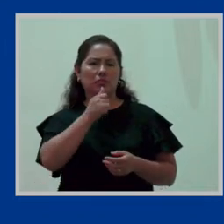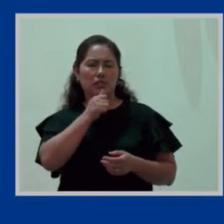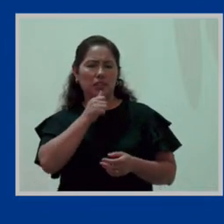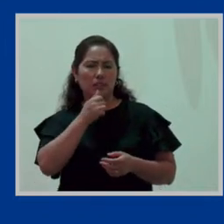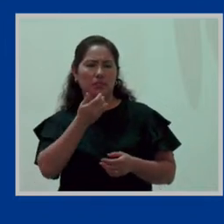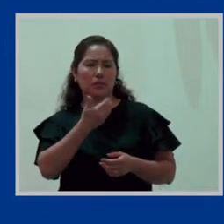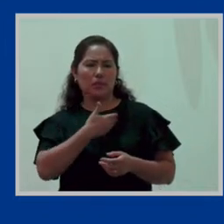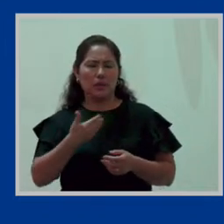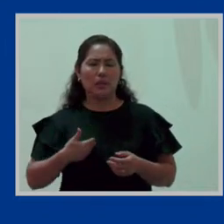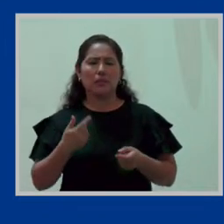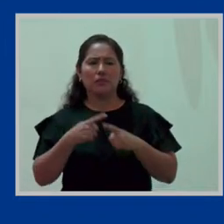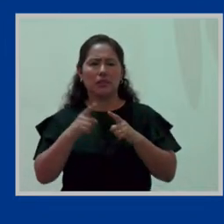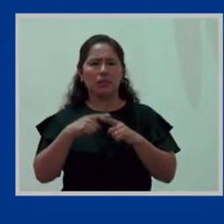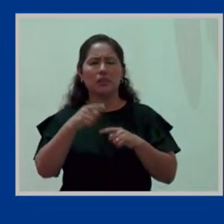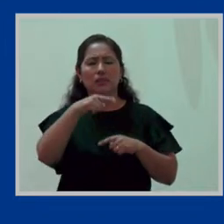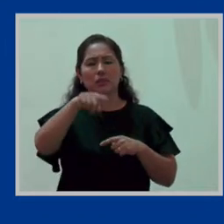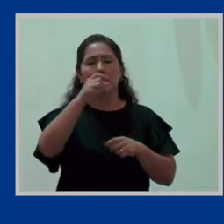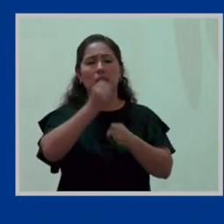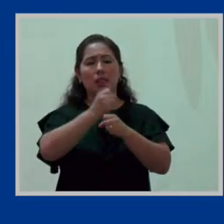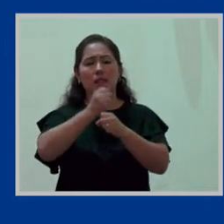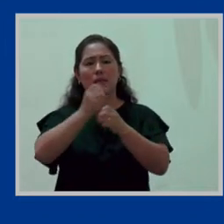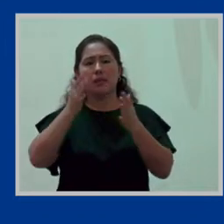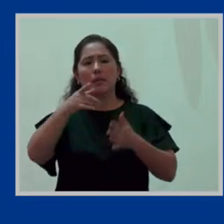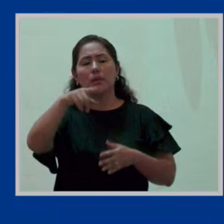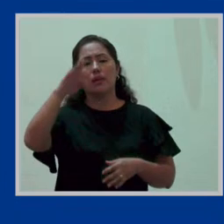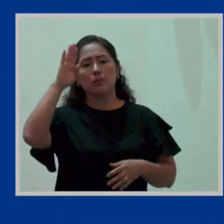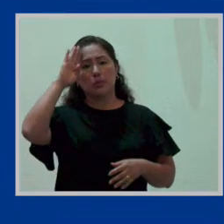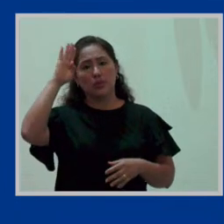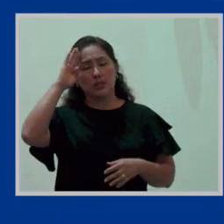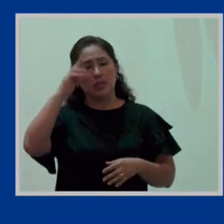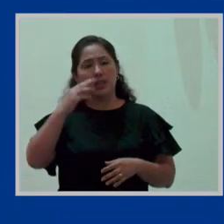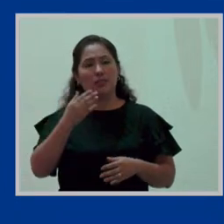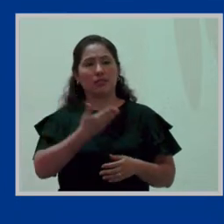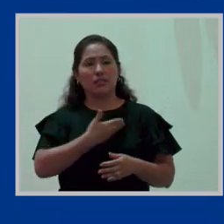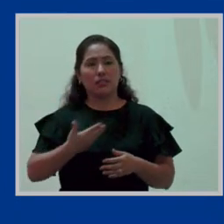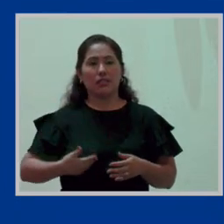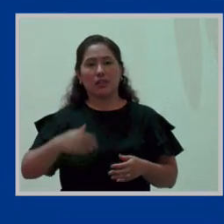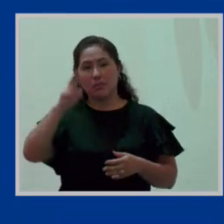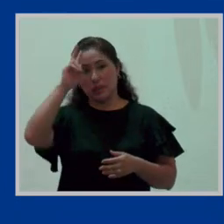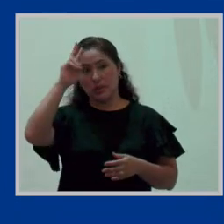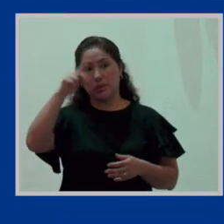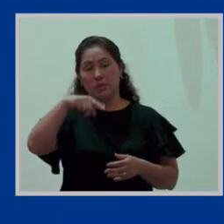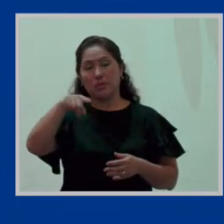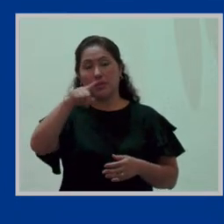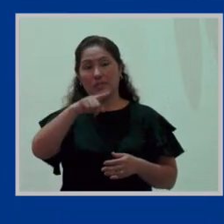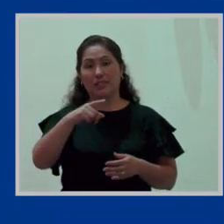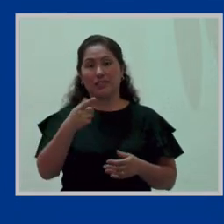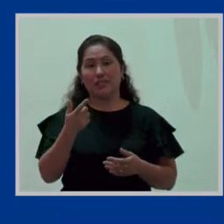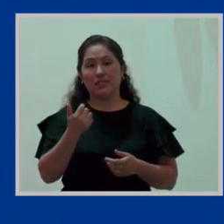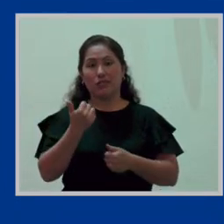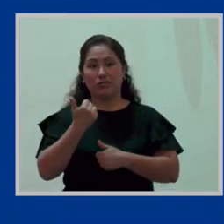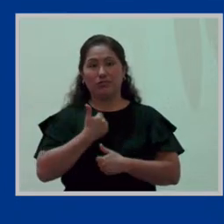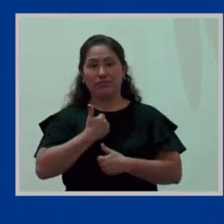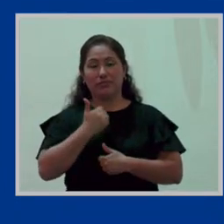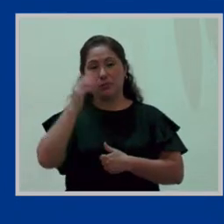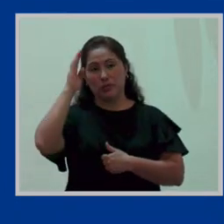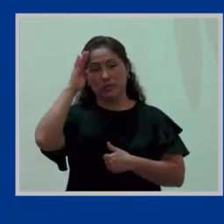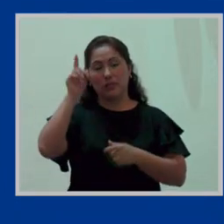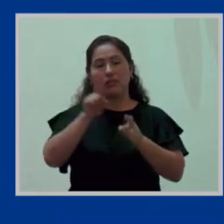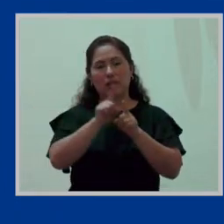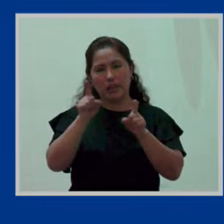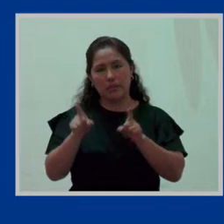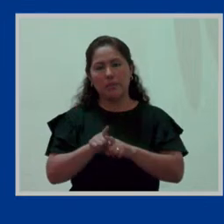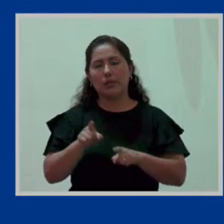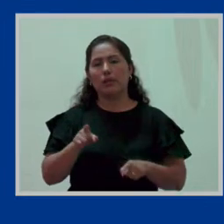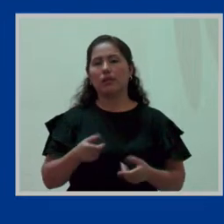incluyendo a las mujeres que trabajan para la Policía Nacional del Perú y las Fuerzas Armadas. Y he querido también hacer énfasis en